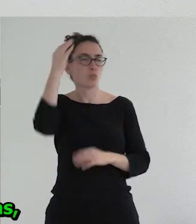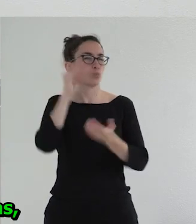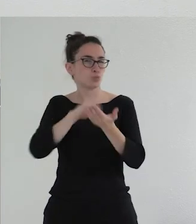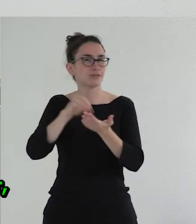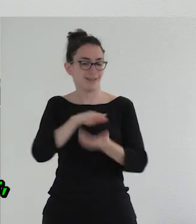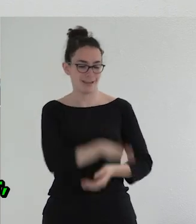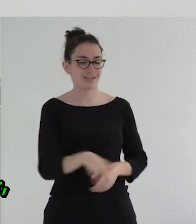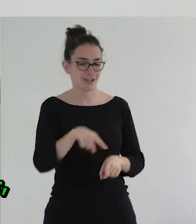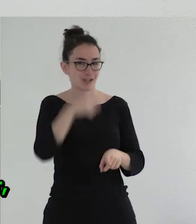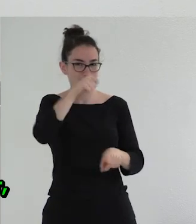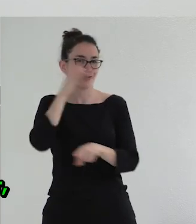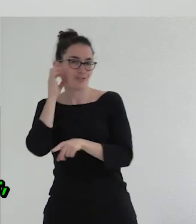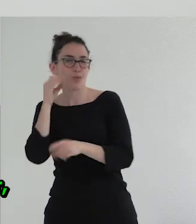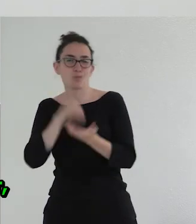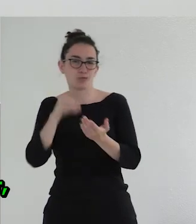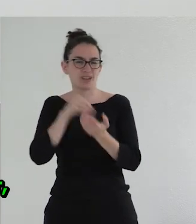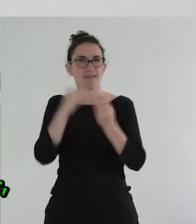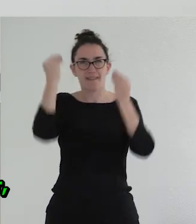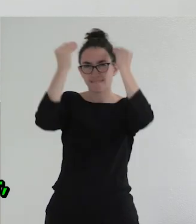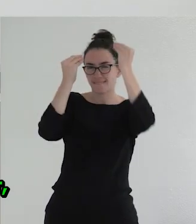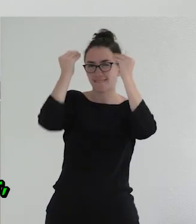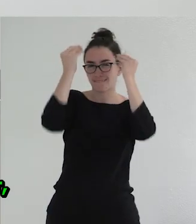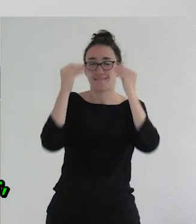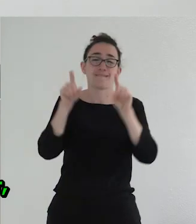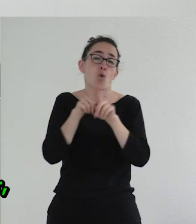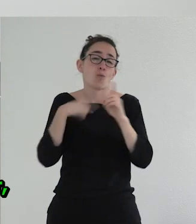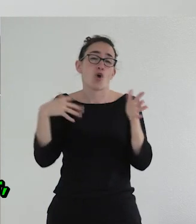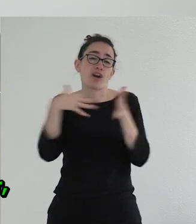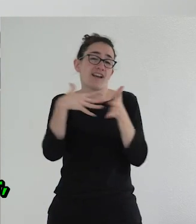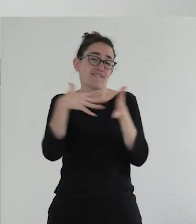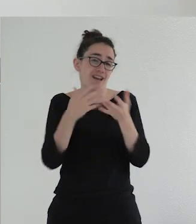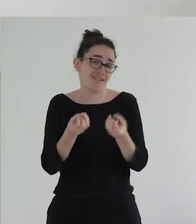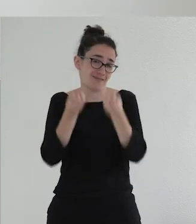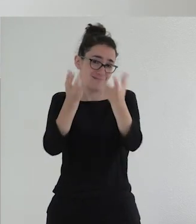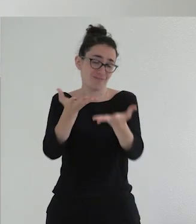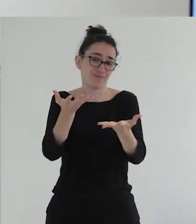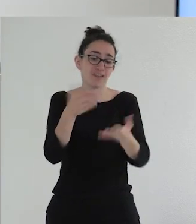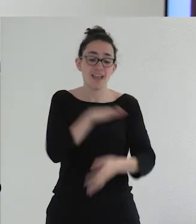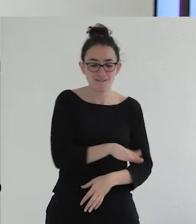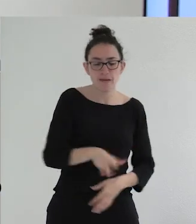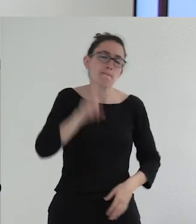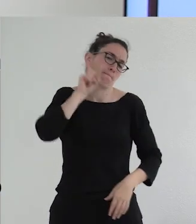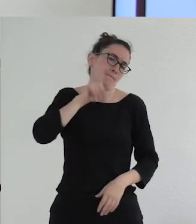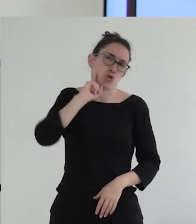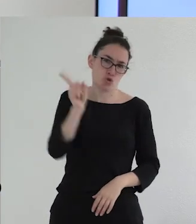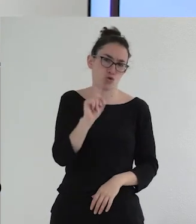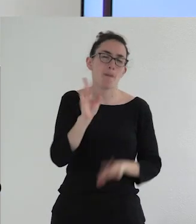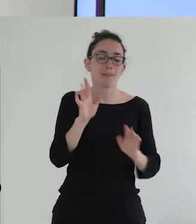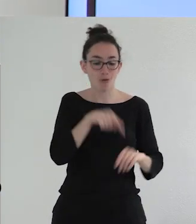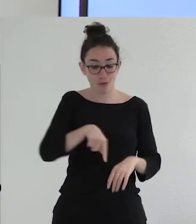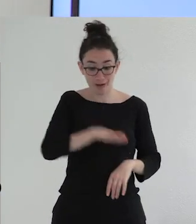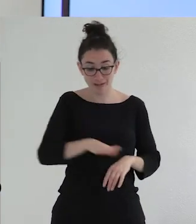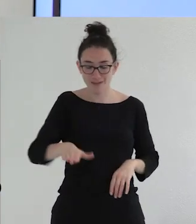los niños y las niñas, que, bueno, como dicen todos estos refranes de nuestra cultura popular, pues en la infancia no es que no mientan, sino que probablemente, como están